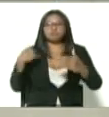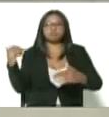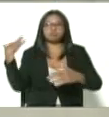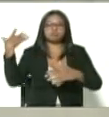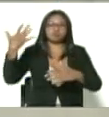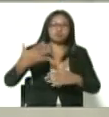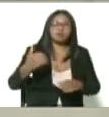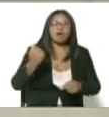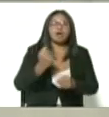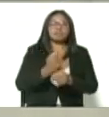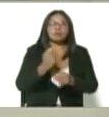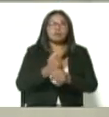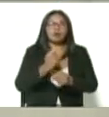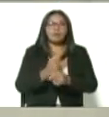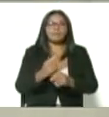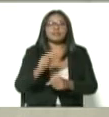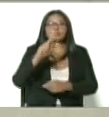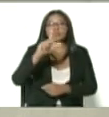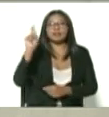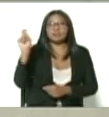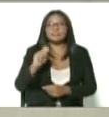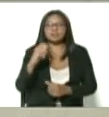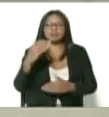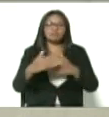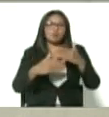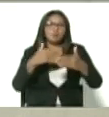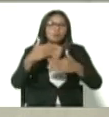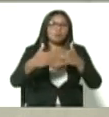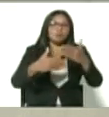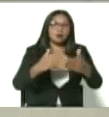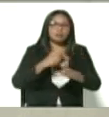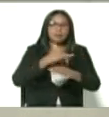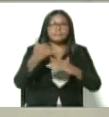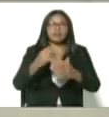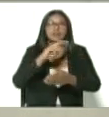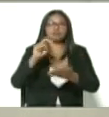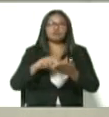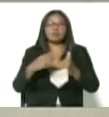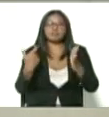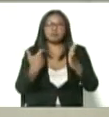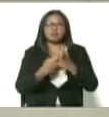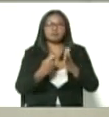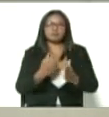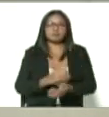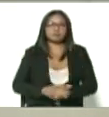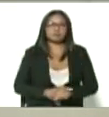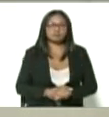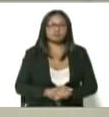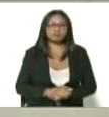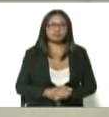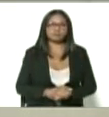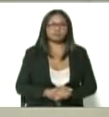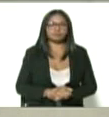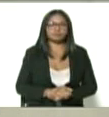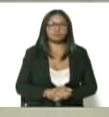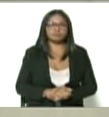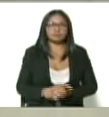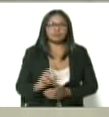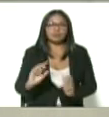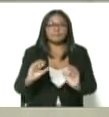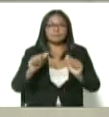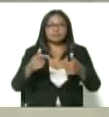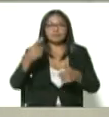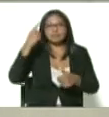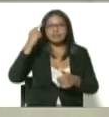desde hace ya más de tres meses construyendo este plan nacional de vacunación que inicia el día